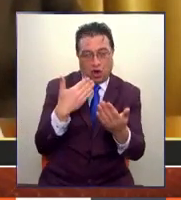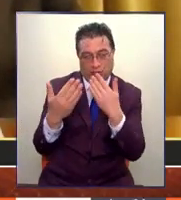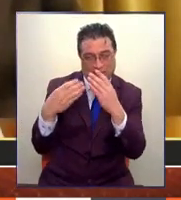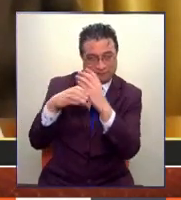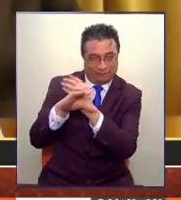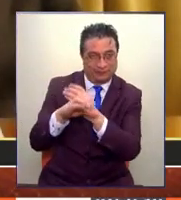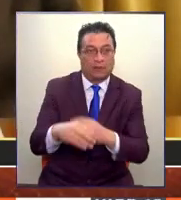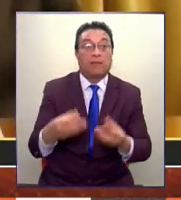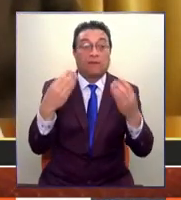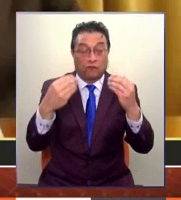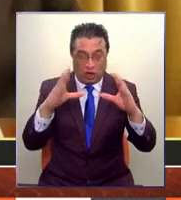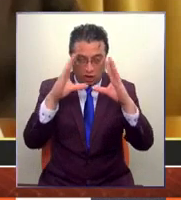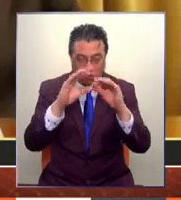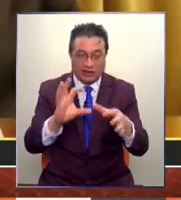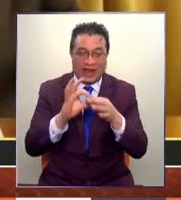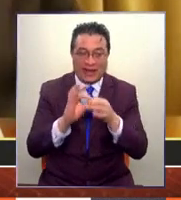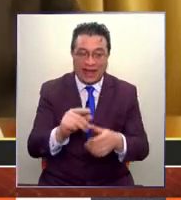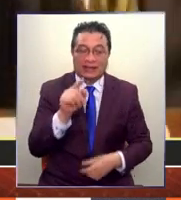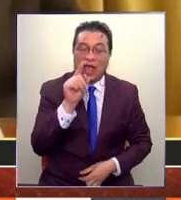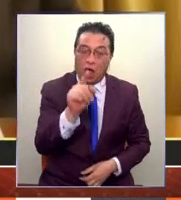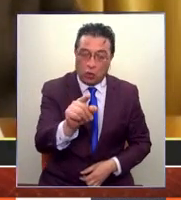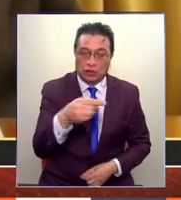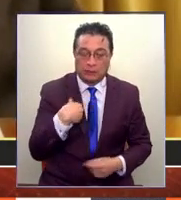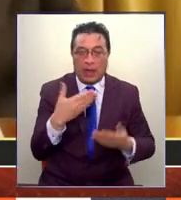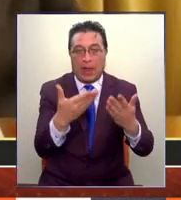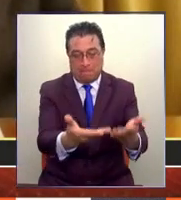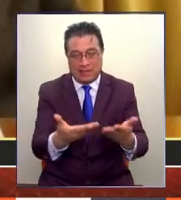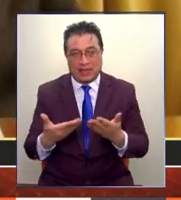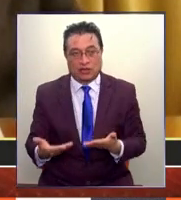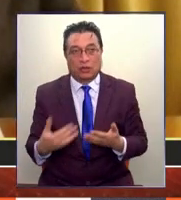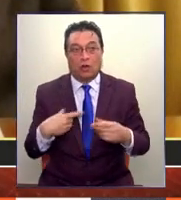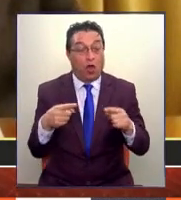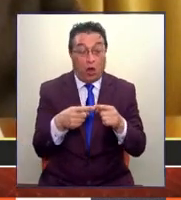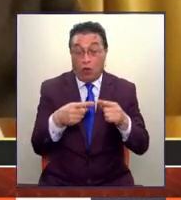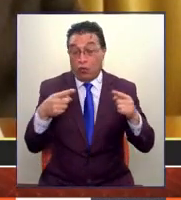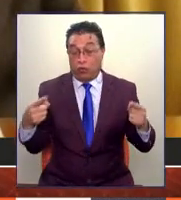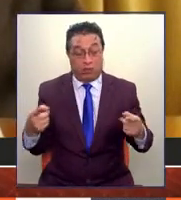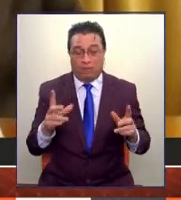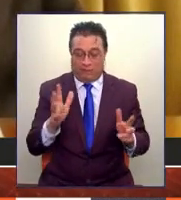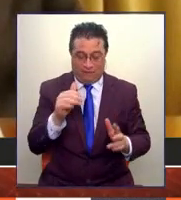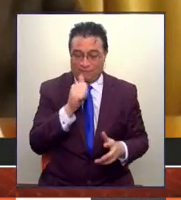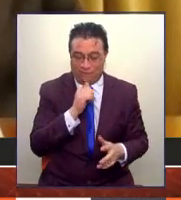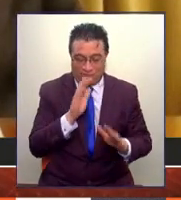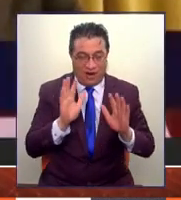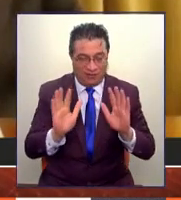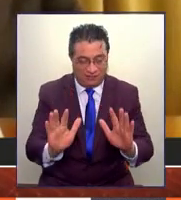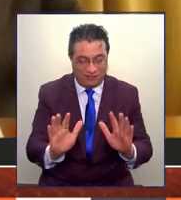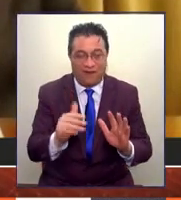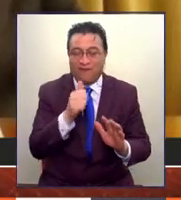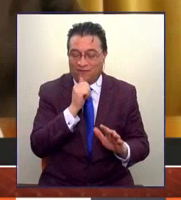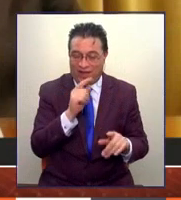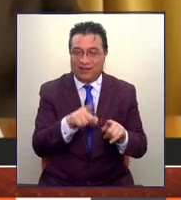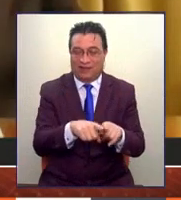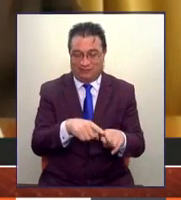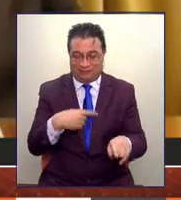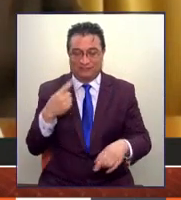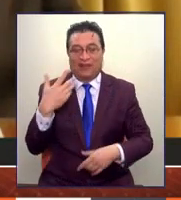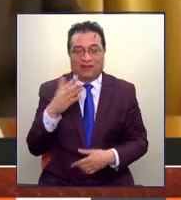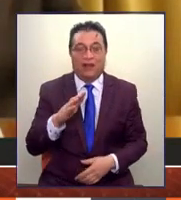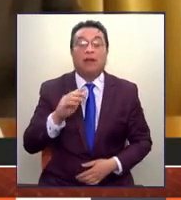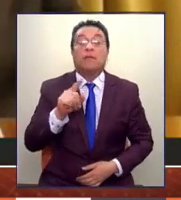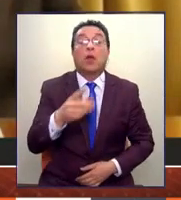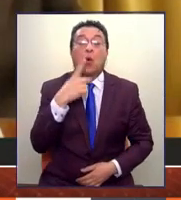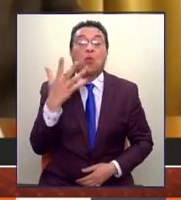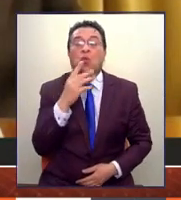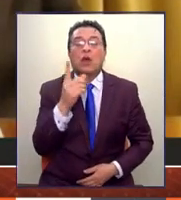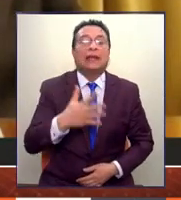Muy buenas noches, gracias a ustedes por la invitación y no tan largo el día todavía. Bueno, todavía queda. Le voy a preguntar primero, ¿cuál